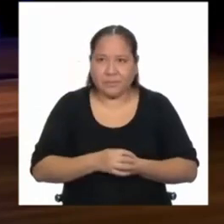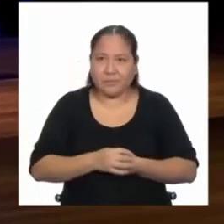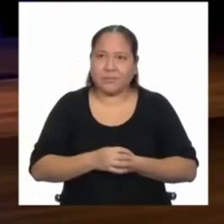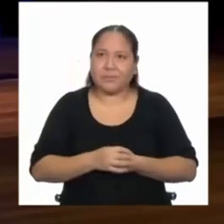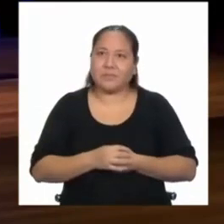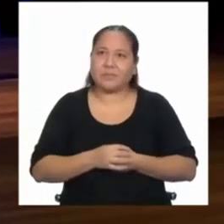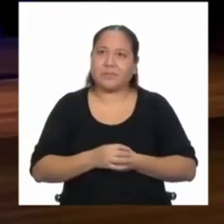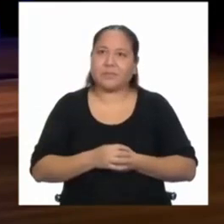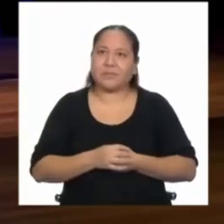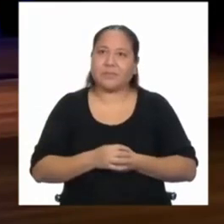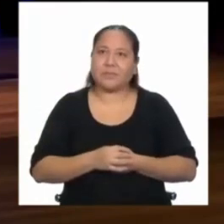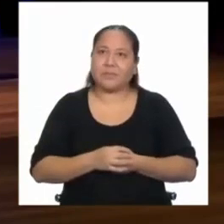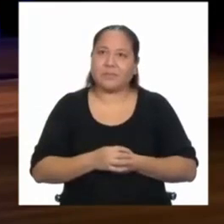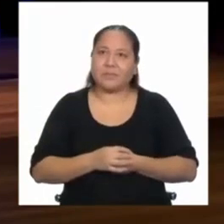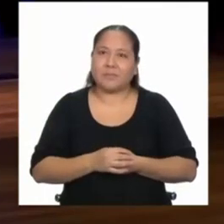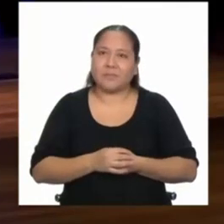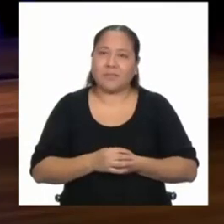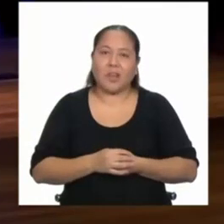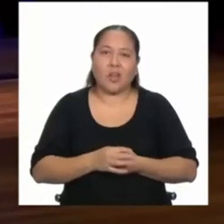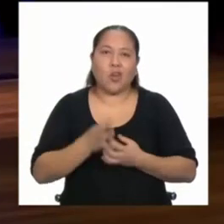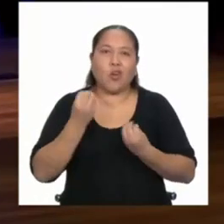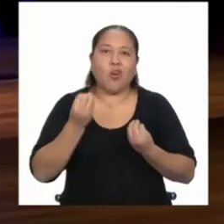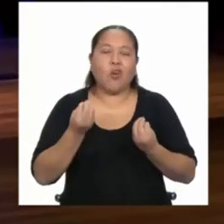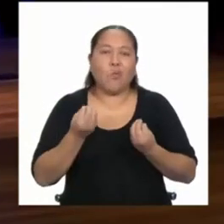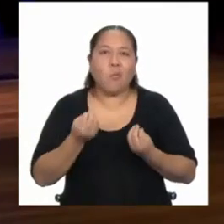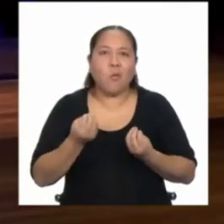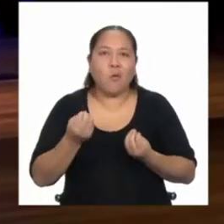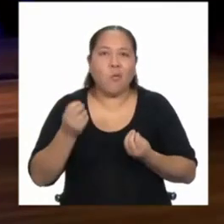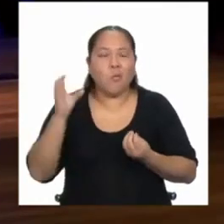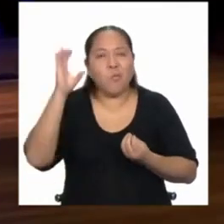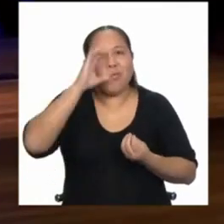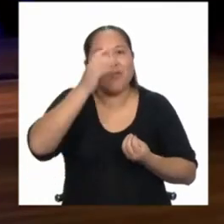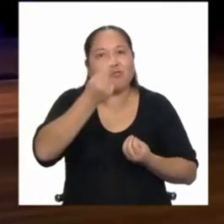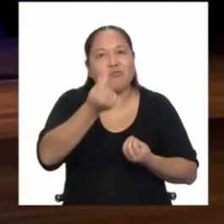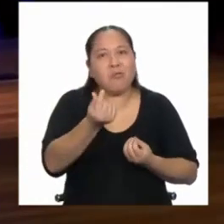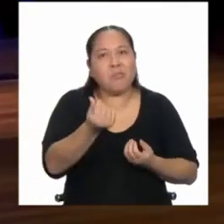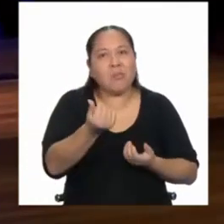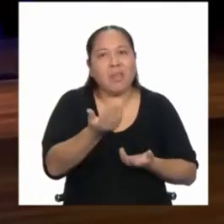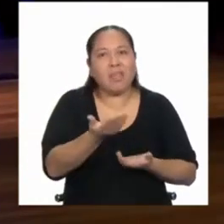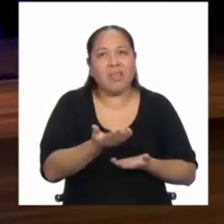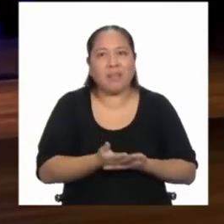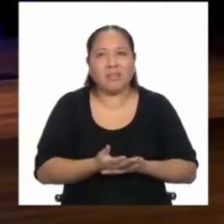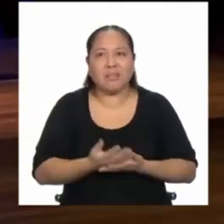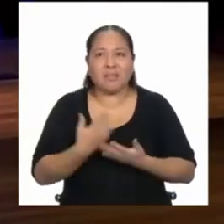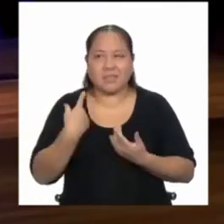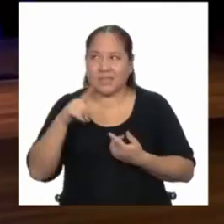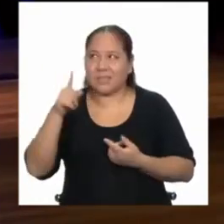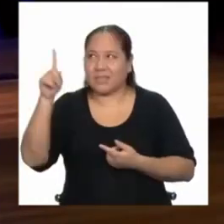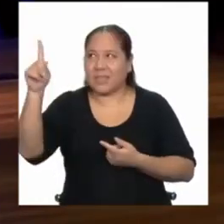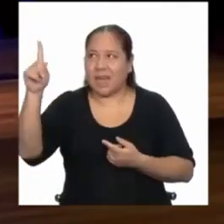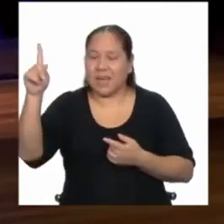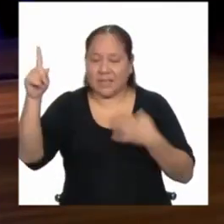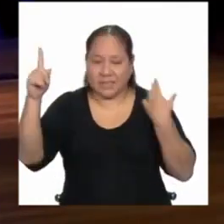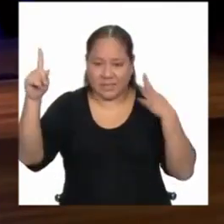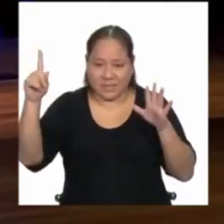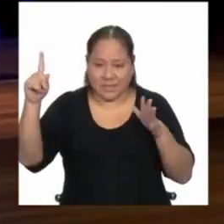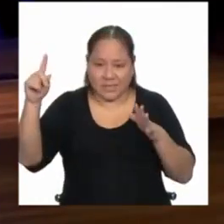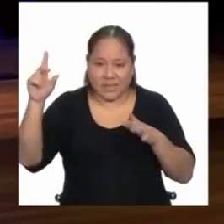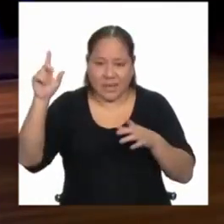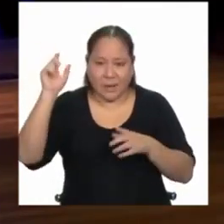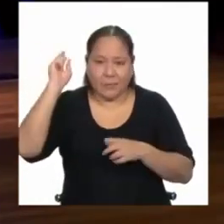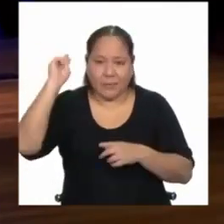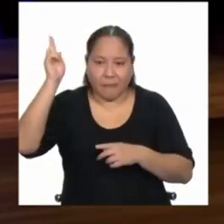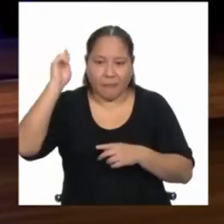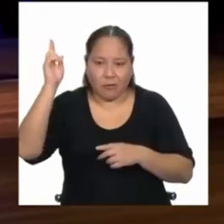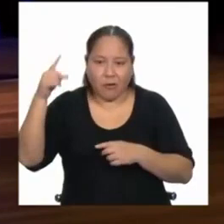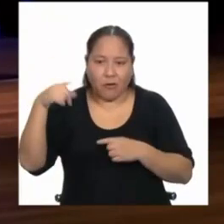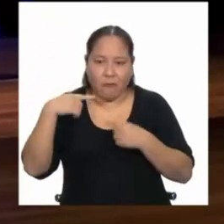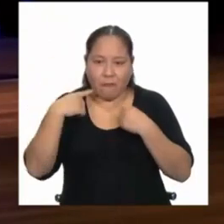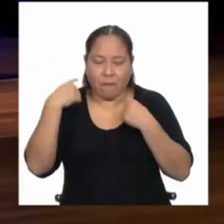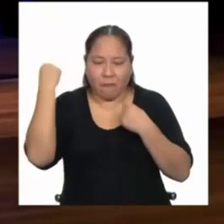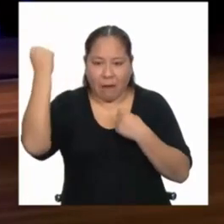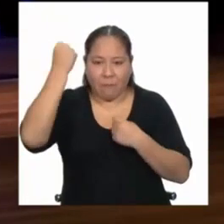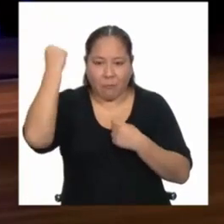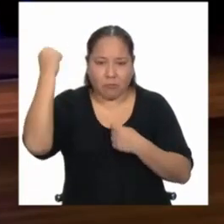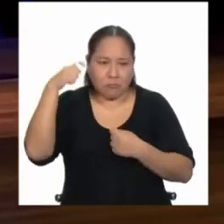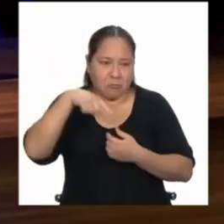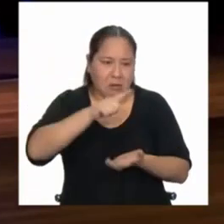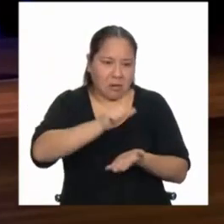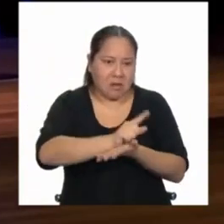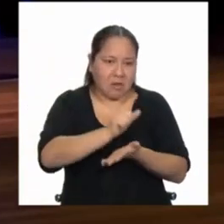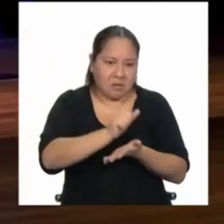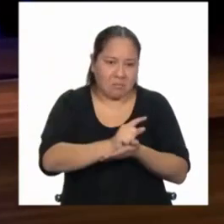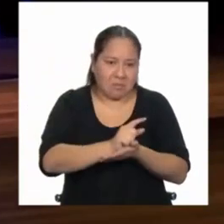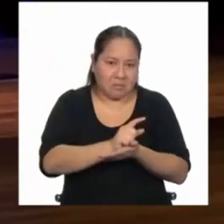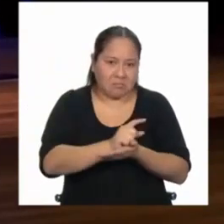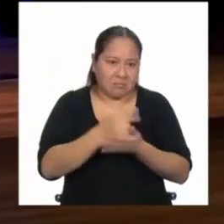Y viene el gran problema de cómo consigo fondos. Entonces dije, bueno, ya conseguí al coreógrafo famoso. En Lima las cosas han cambiado muchísimo,